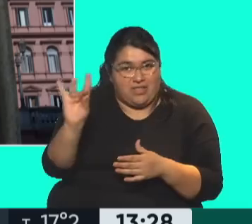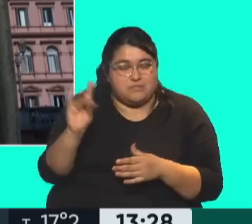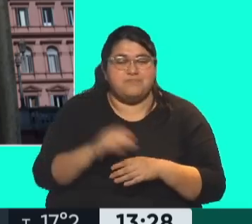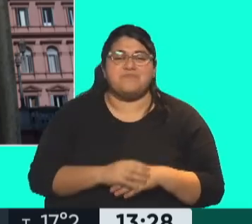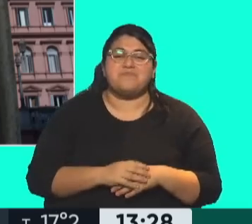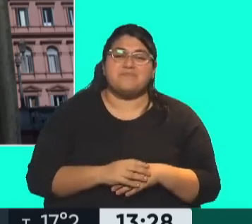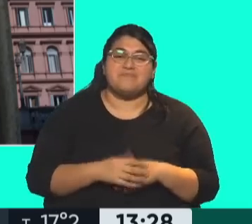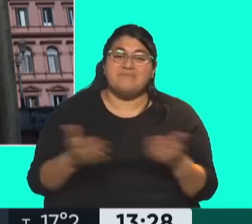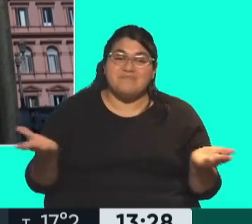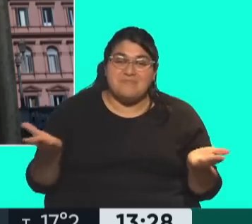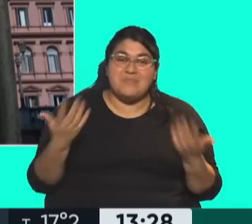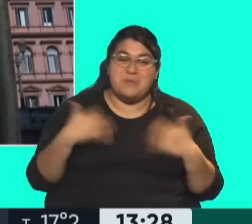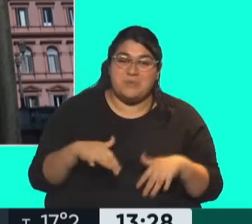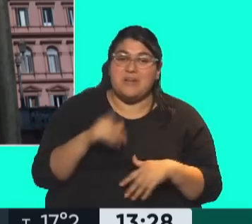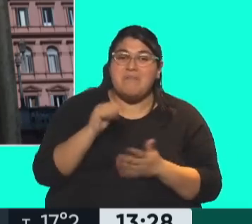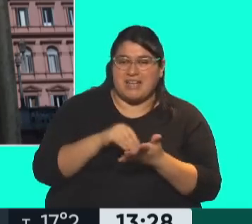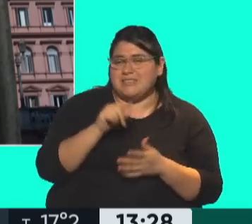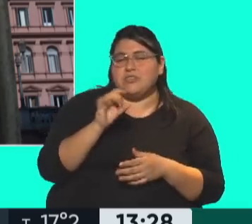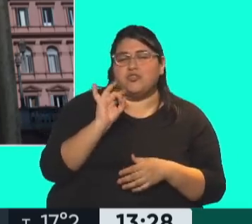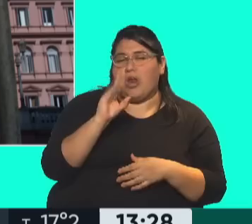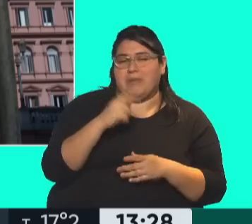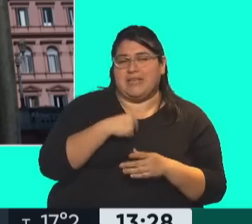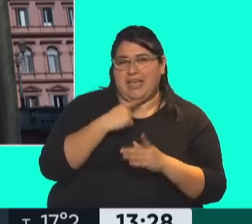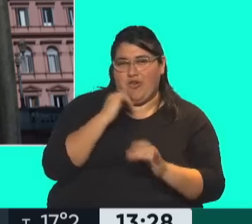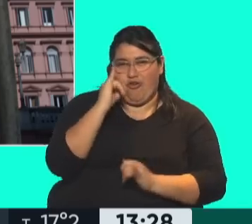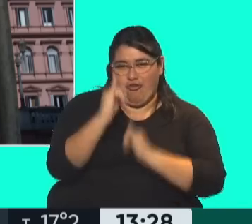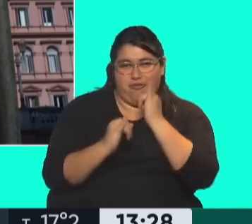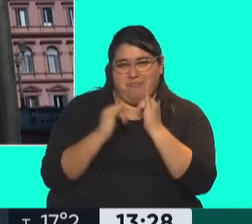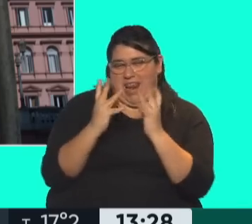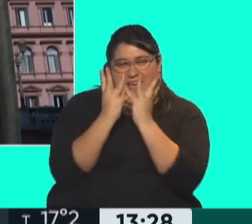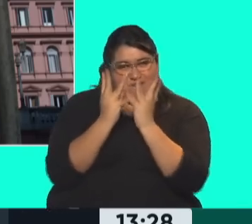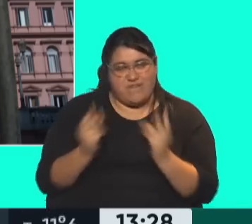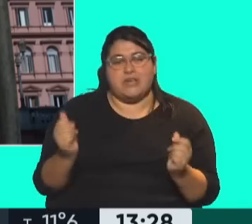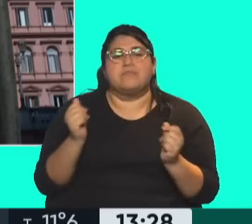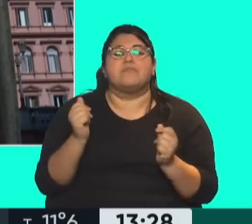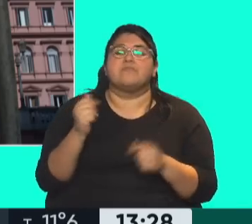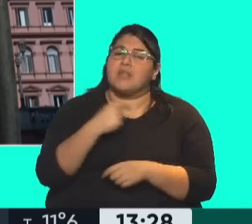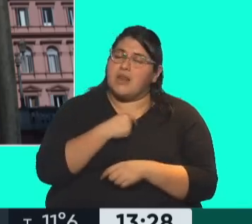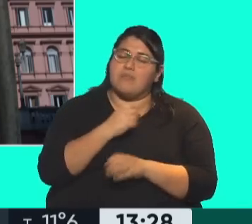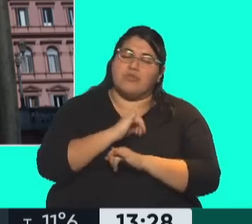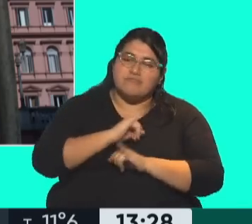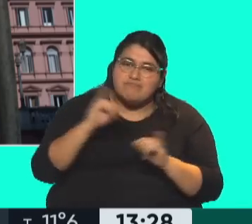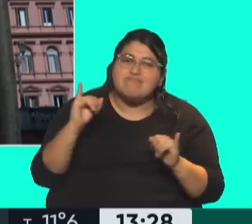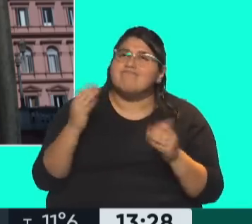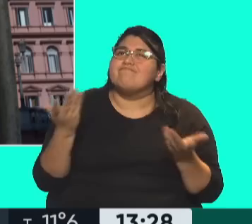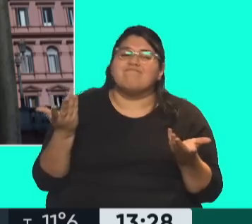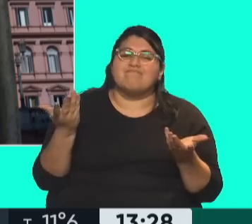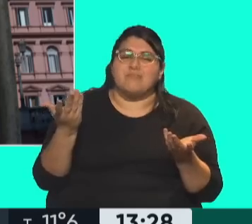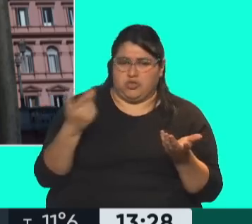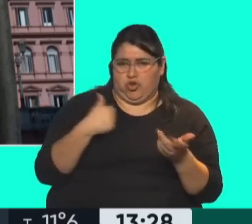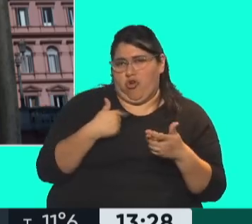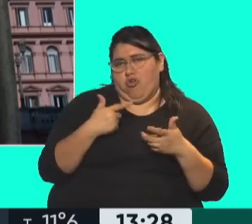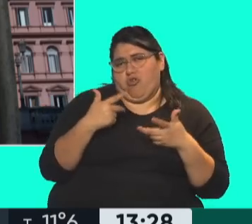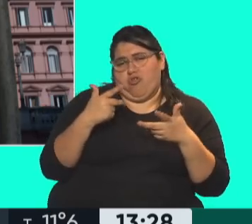Alfredo, gracias. Sí, solamente quiero, para cerrar, reivindicar... Por ahí no está bien que